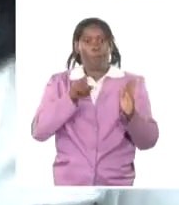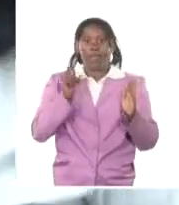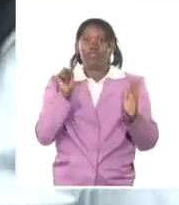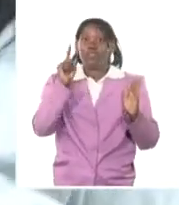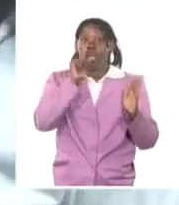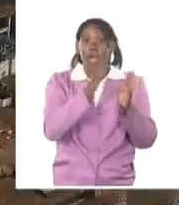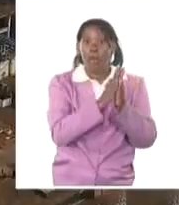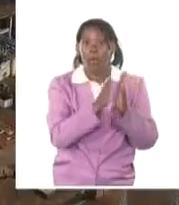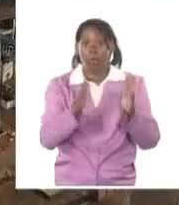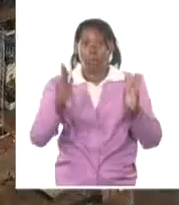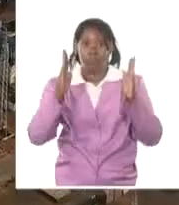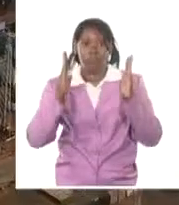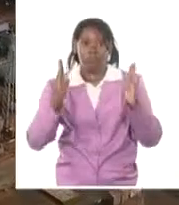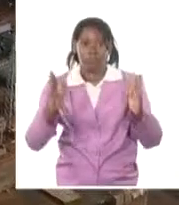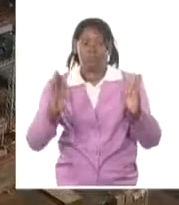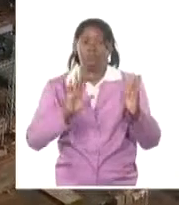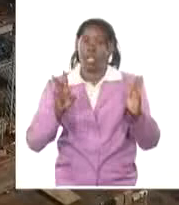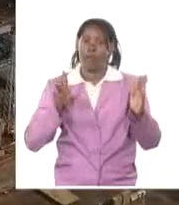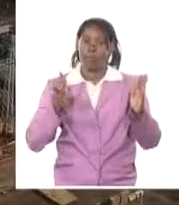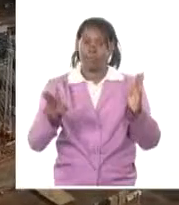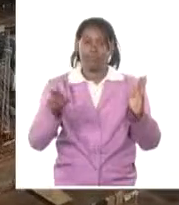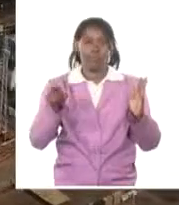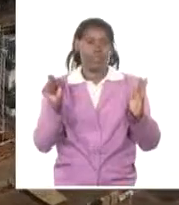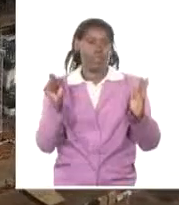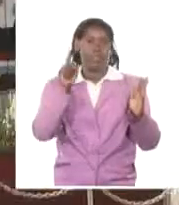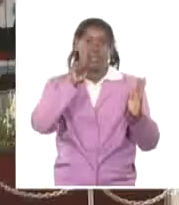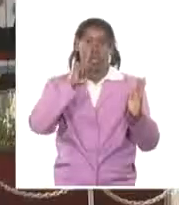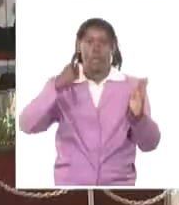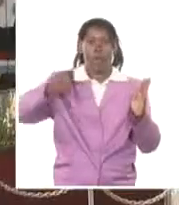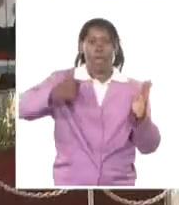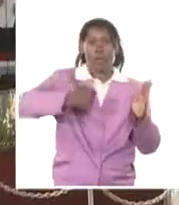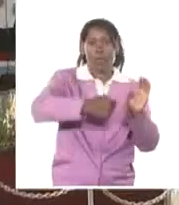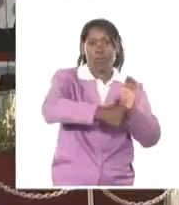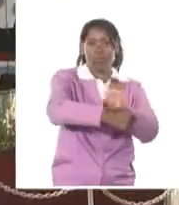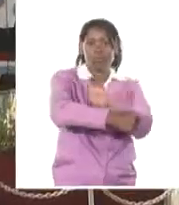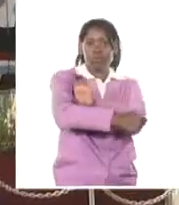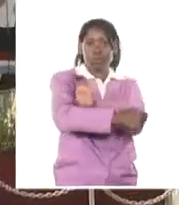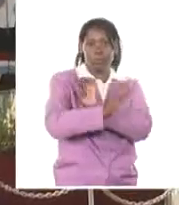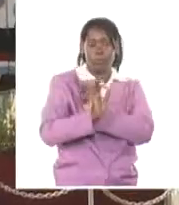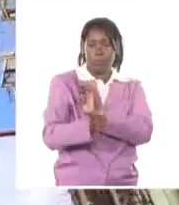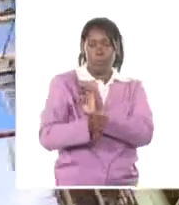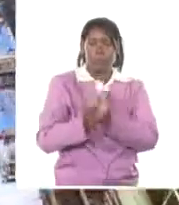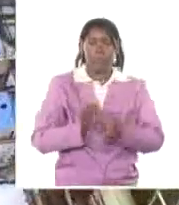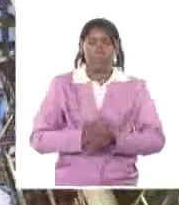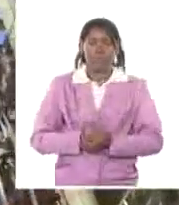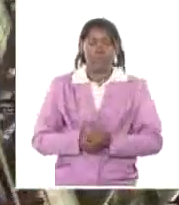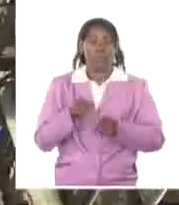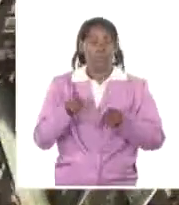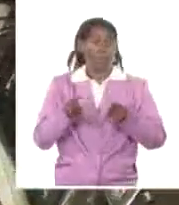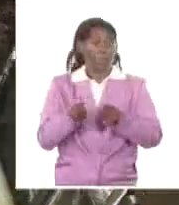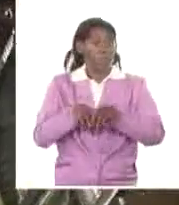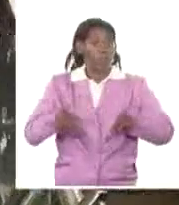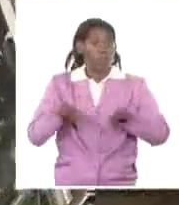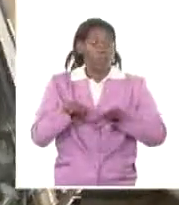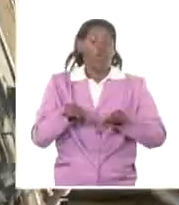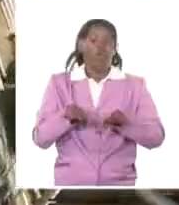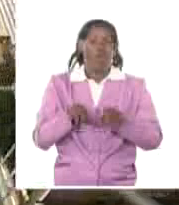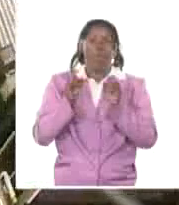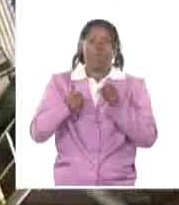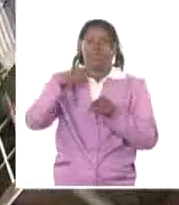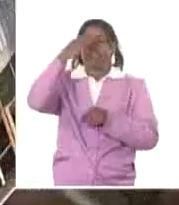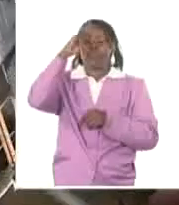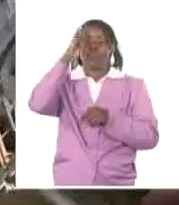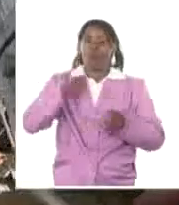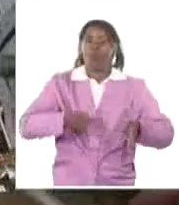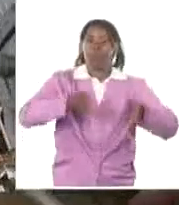combustible que está llegando. La contingencia energética transcurre en medio del programa intensivo de mantenimientos en la generación